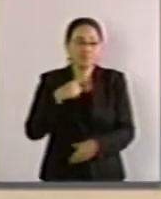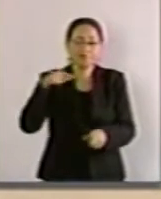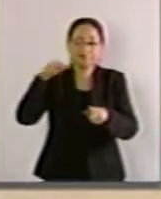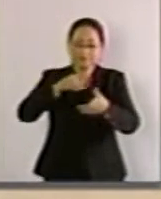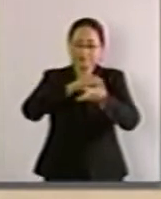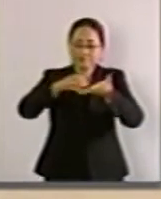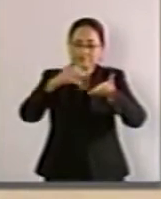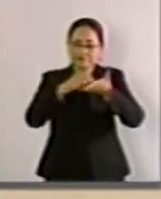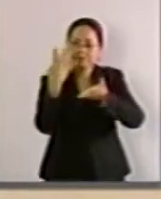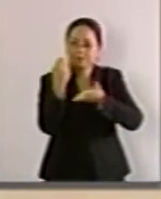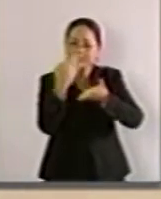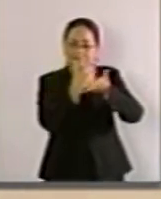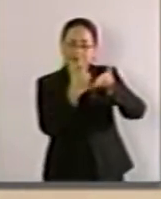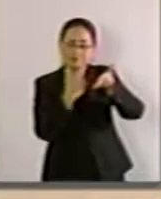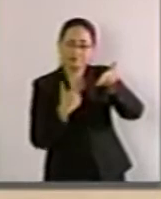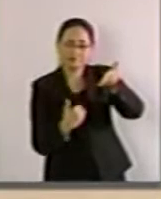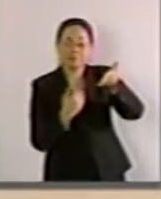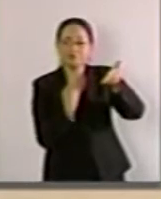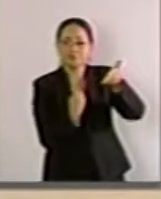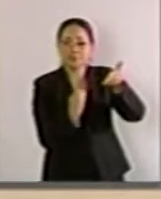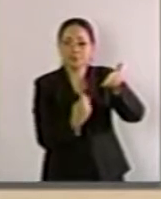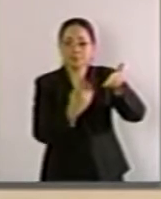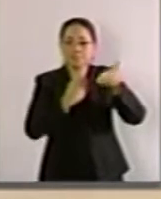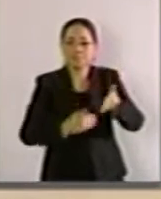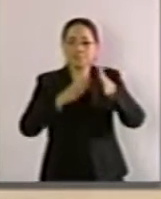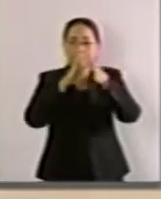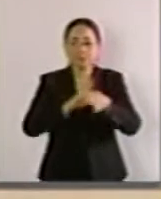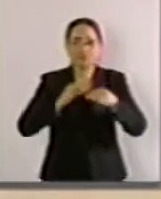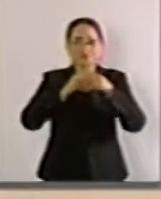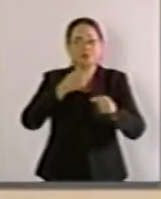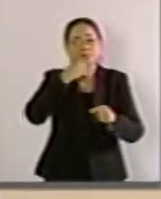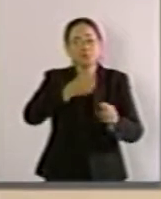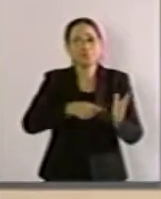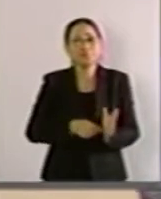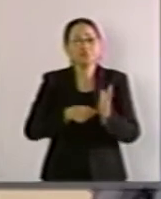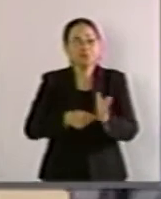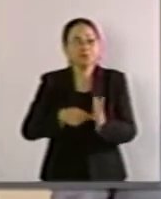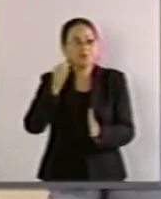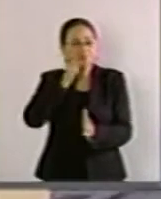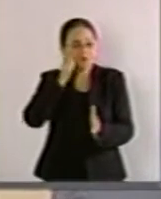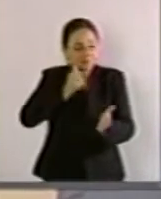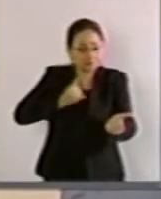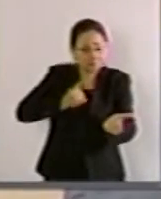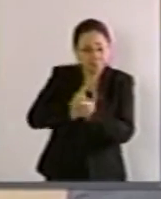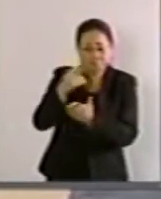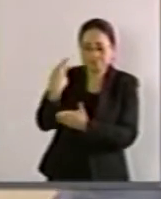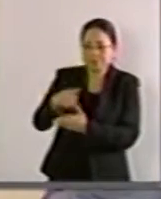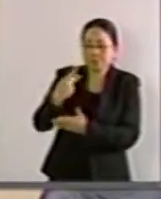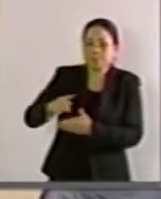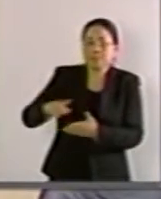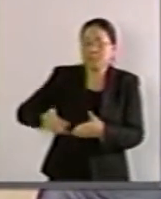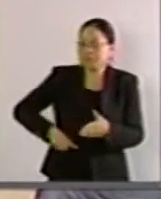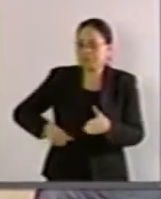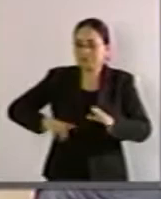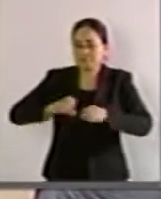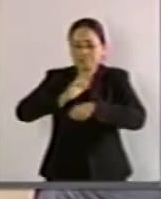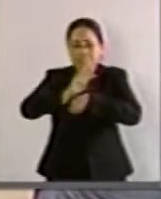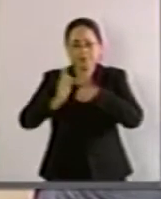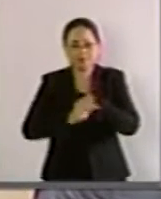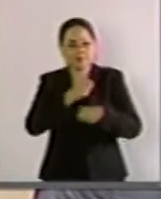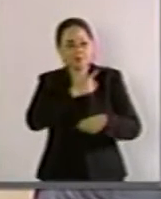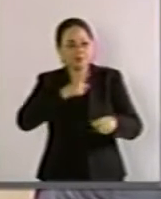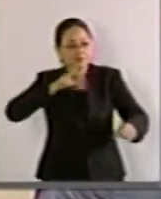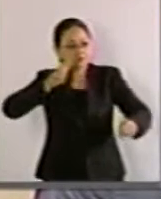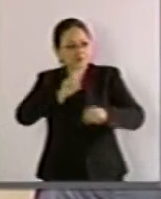párrafo 9º establece que en todas las decisiones y actuaciones del Estado se velará y cumplirá